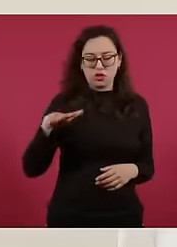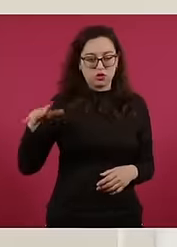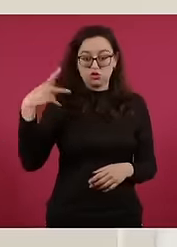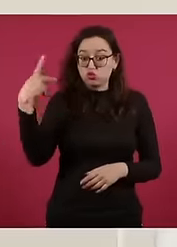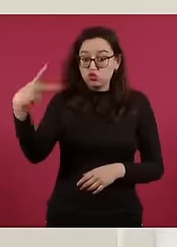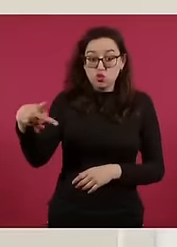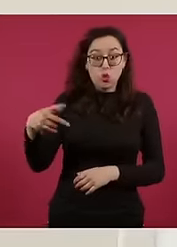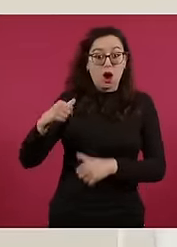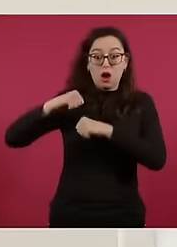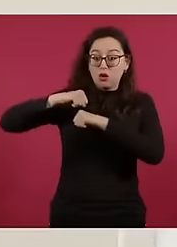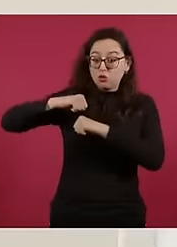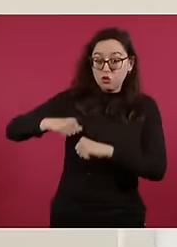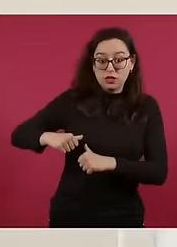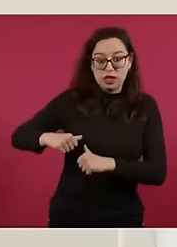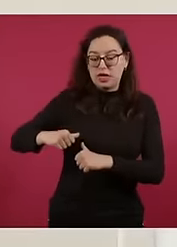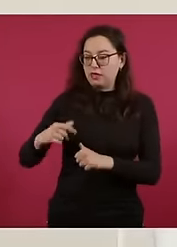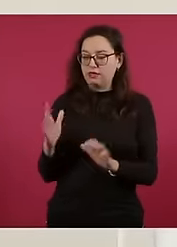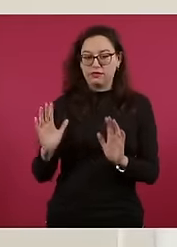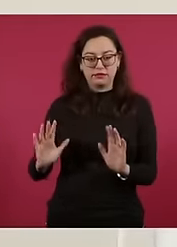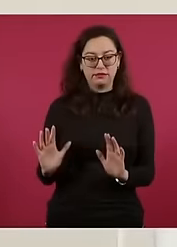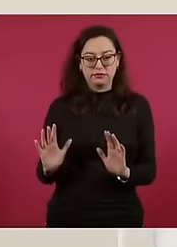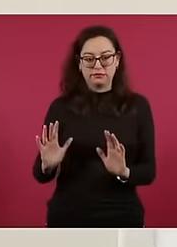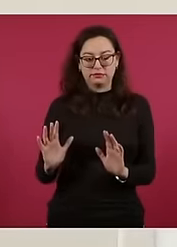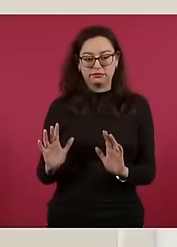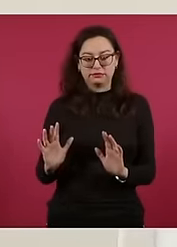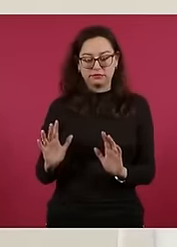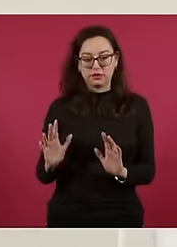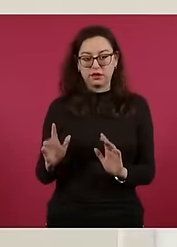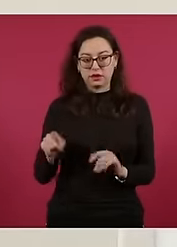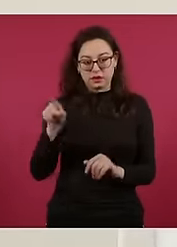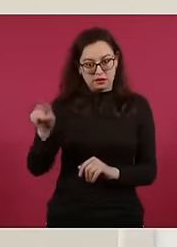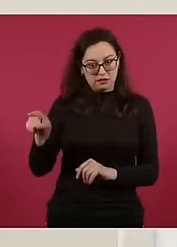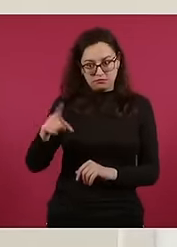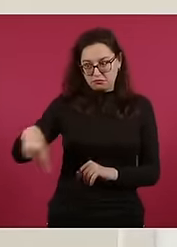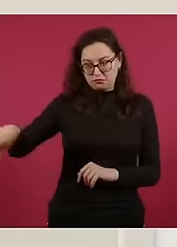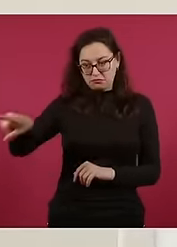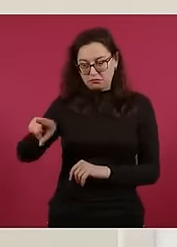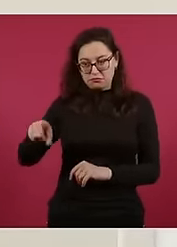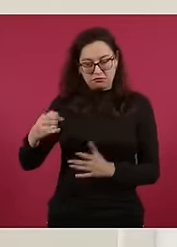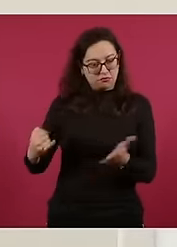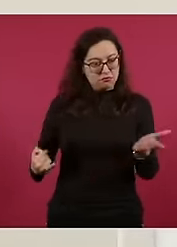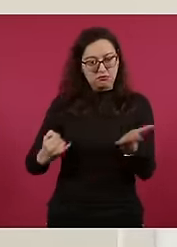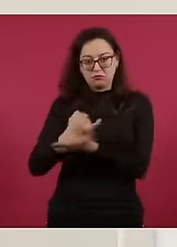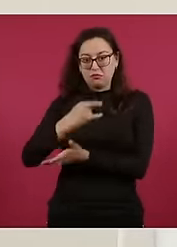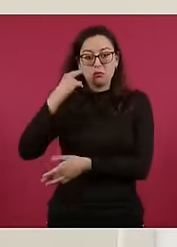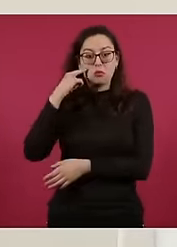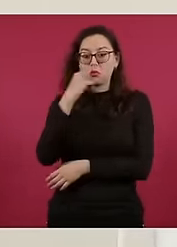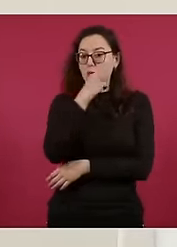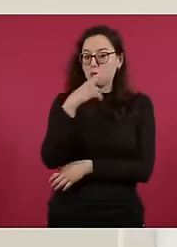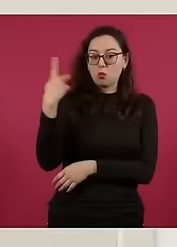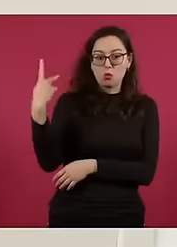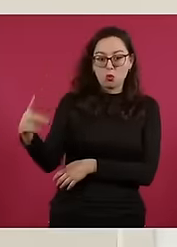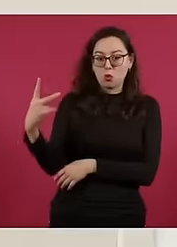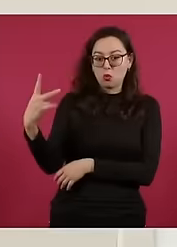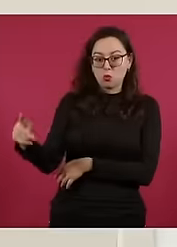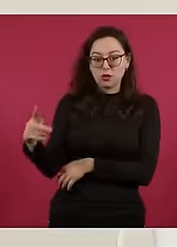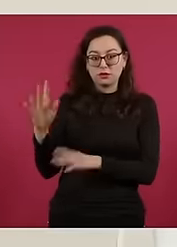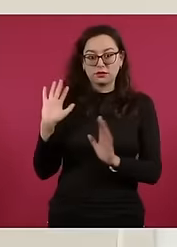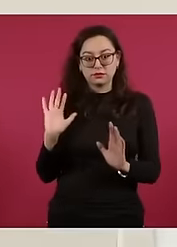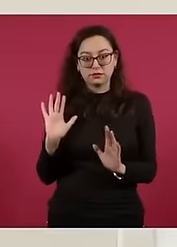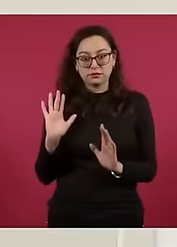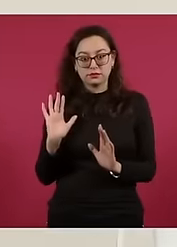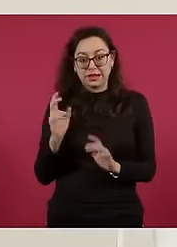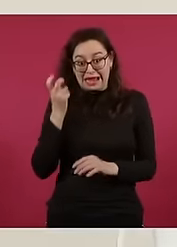que es soberano de Venezuela es el que decide en un proceso electoral